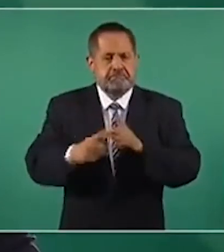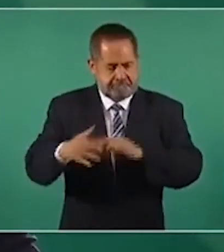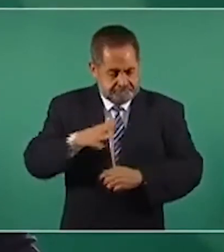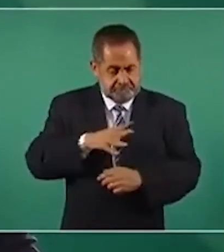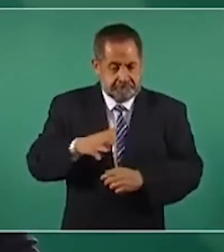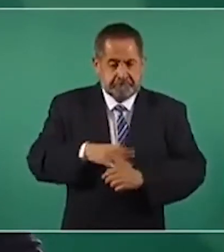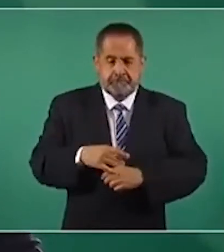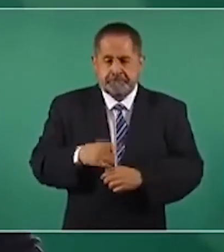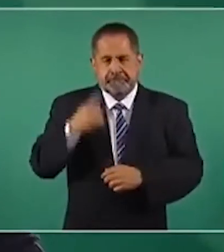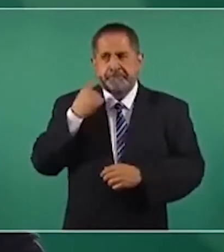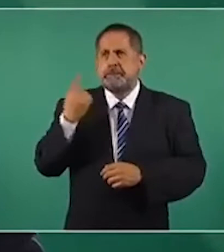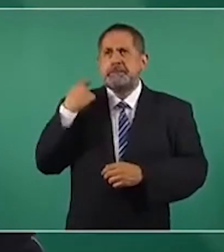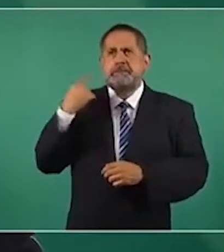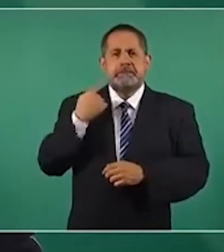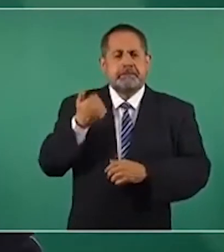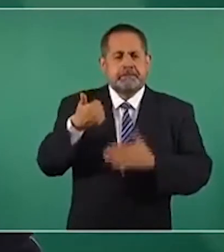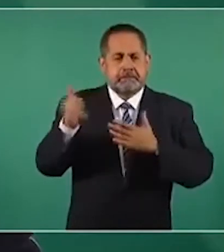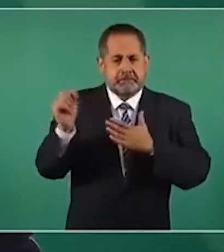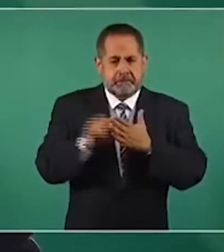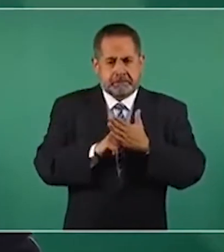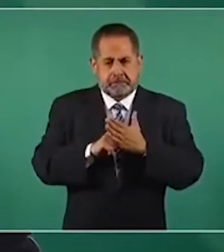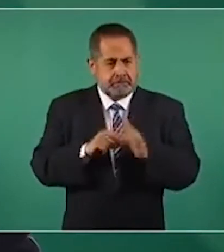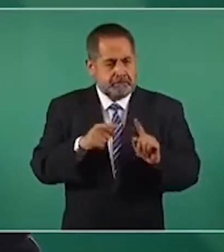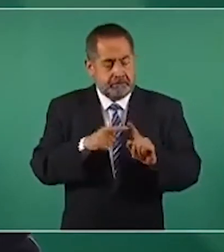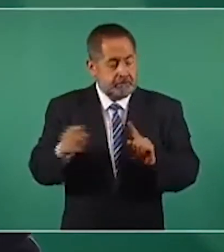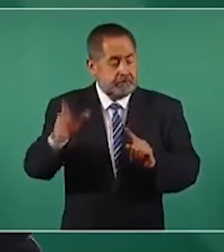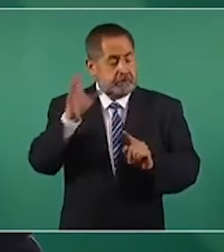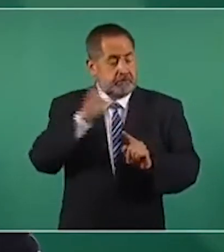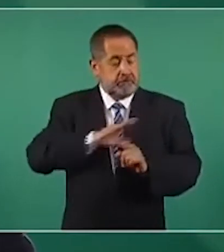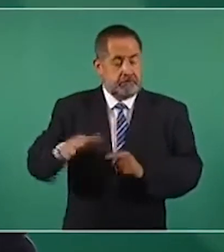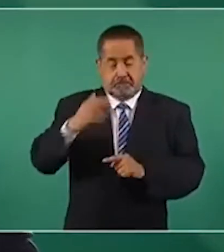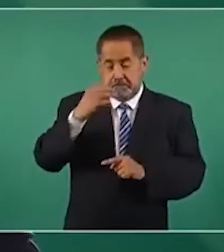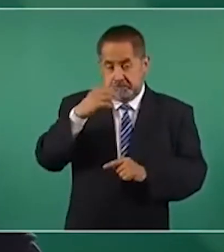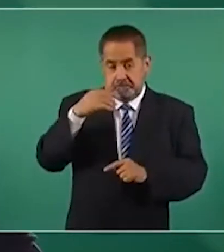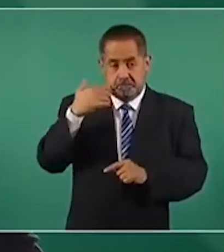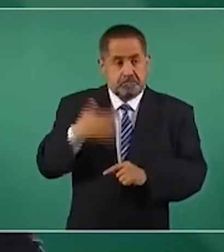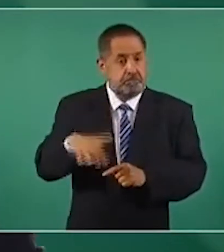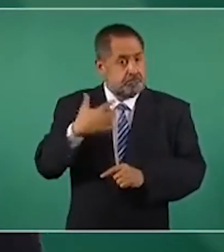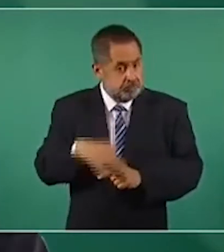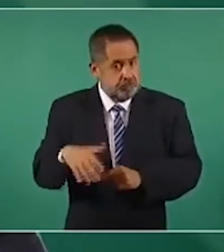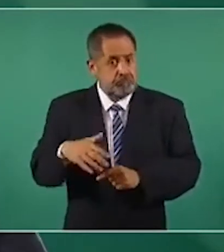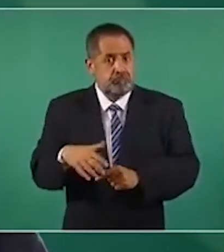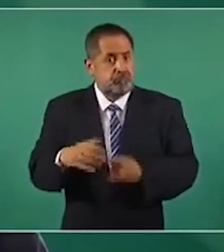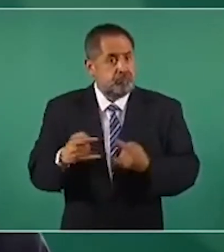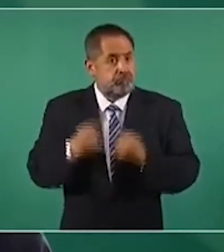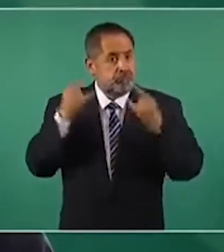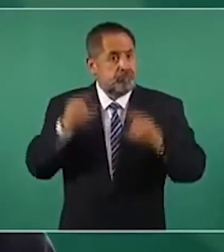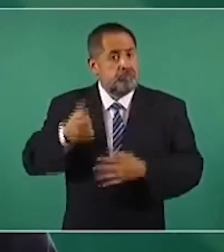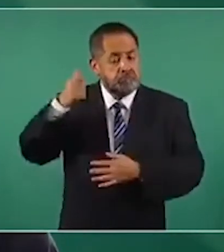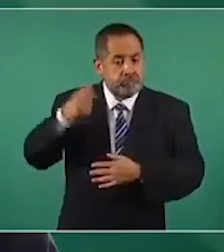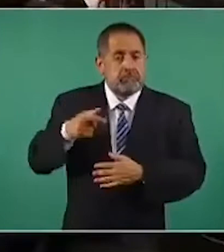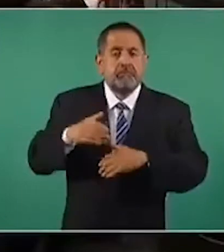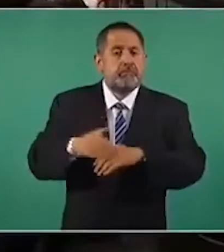semestre fue histórico en cuanto a